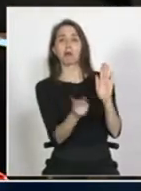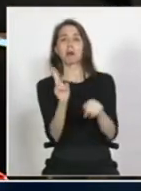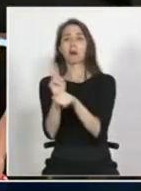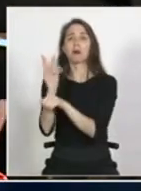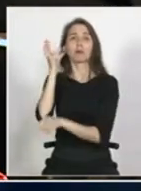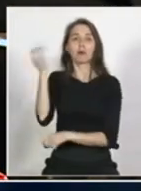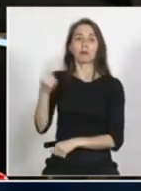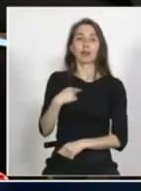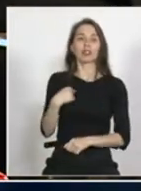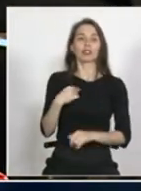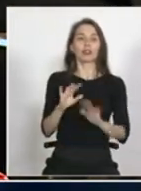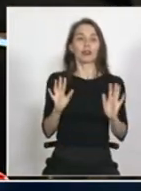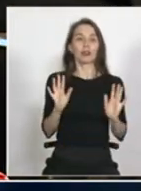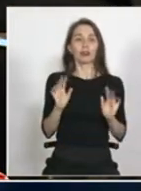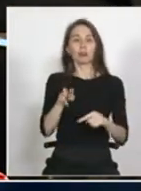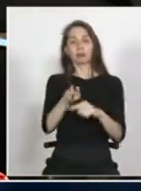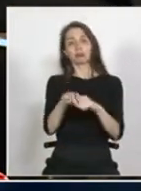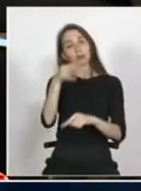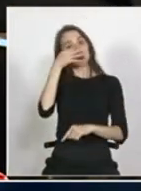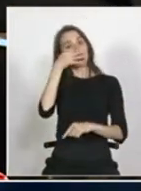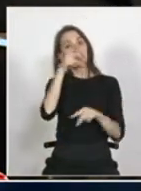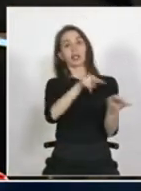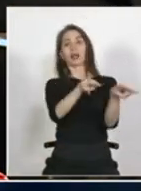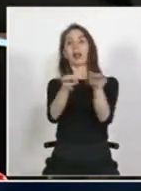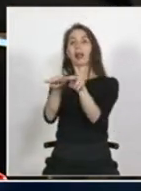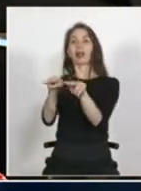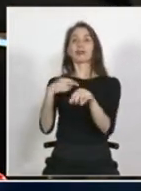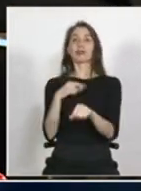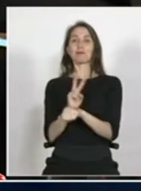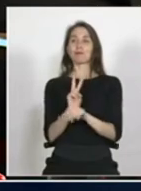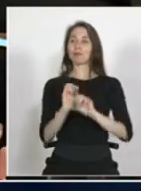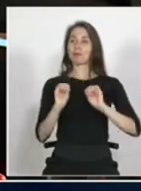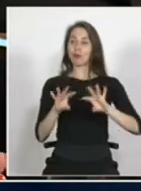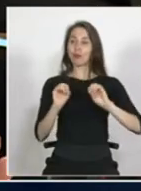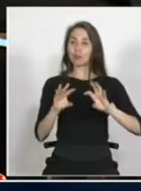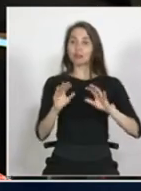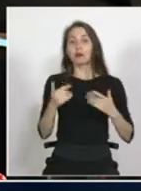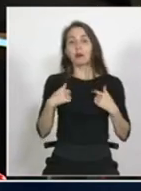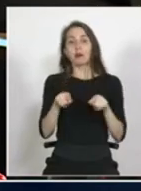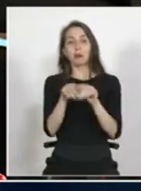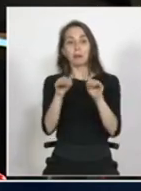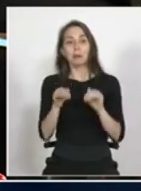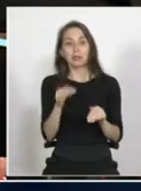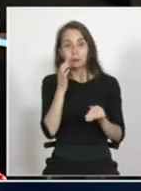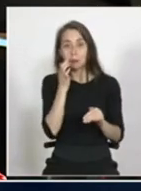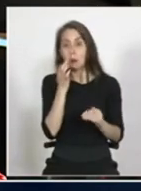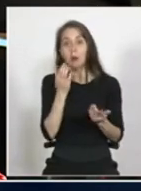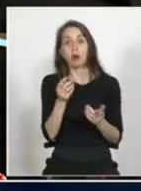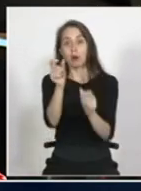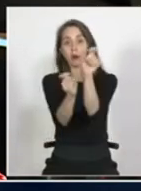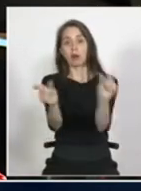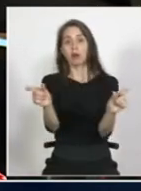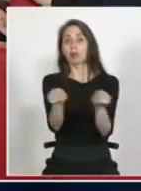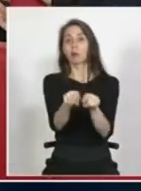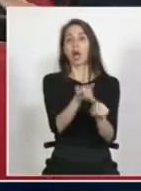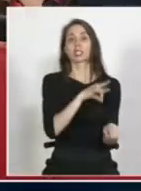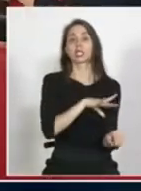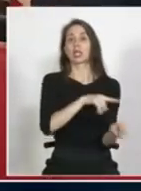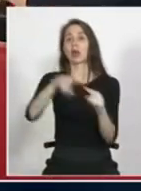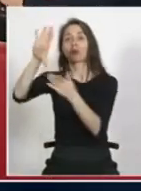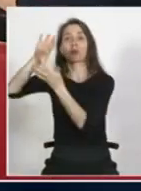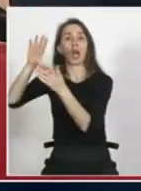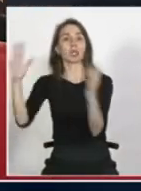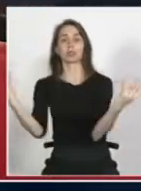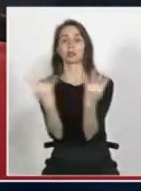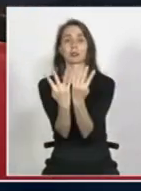decía yo aquí casi tomé palco y como buena educadora hago lo mismo que hiciera con lo que podría hacer con cualquier bueno tú dijiste